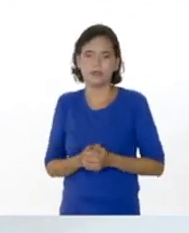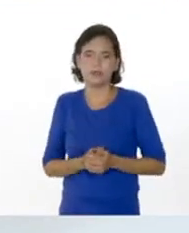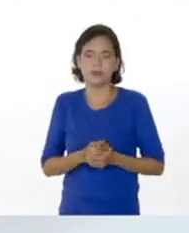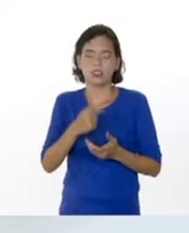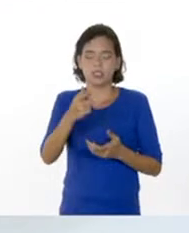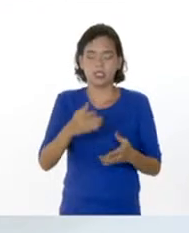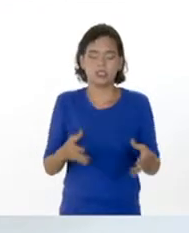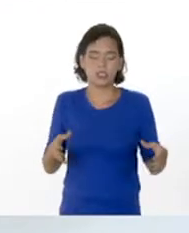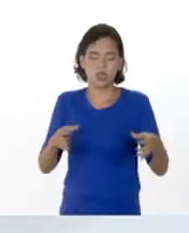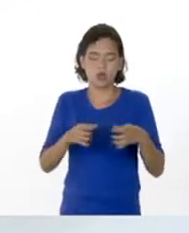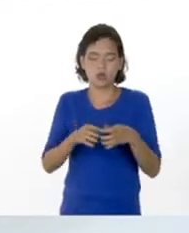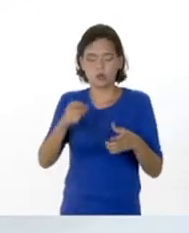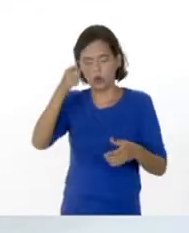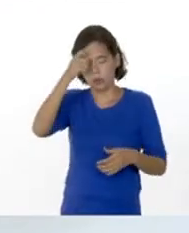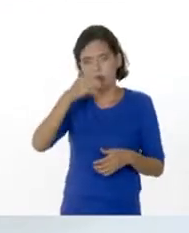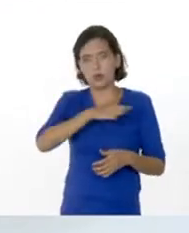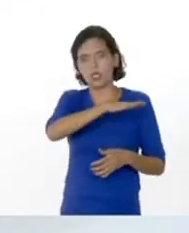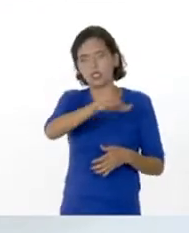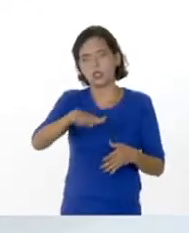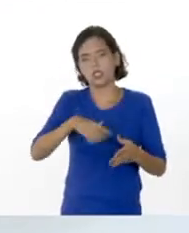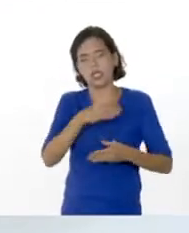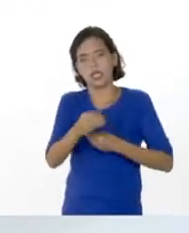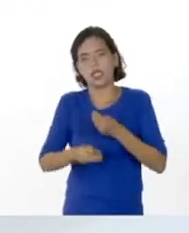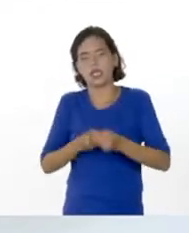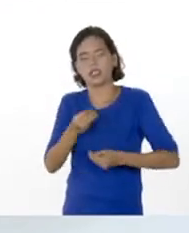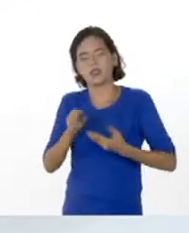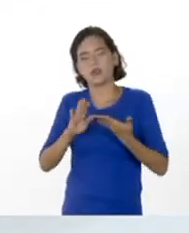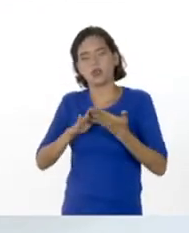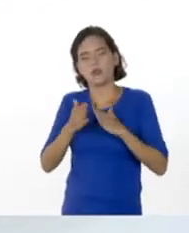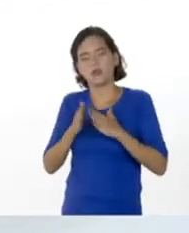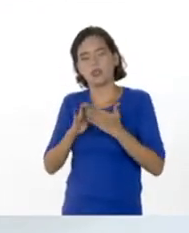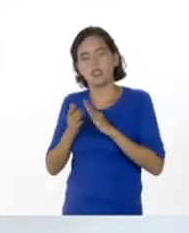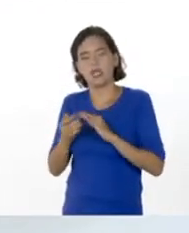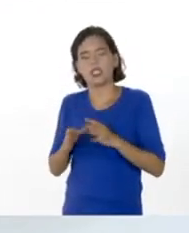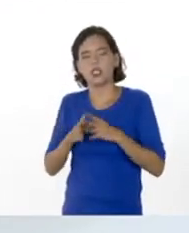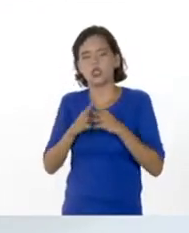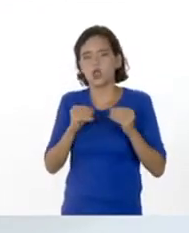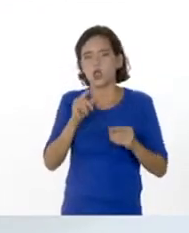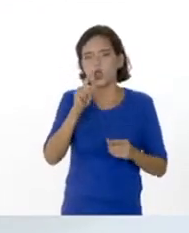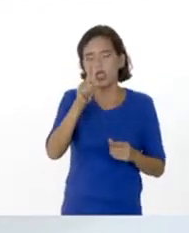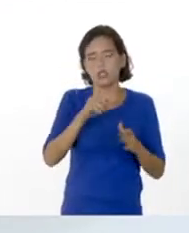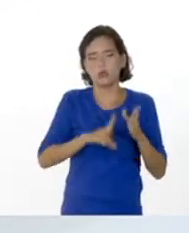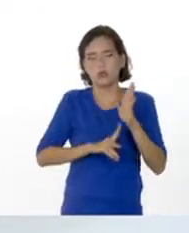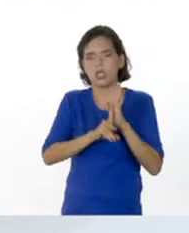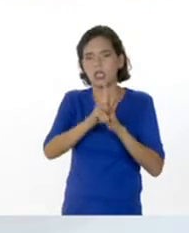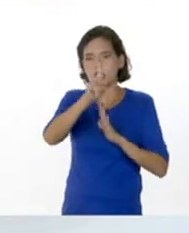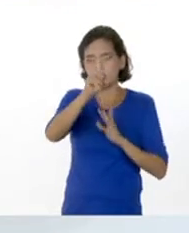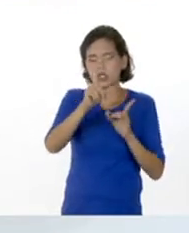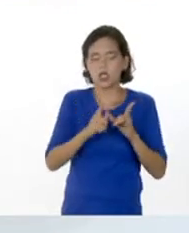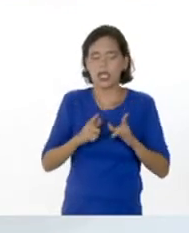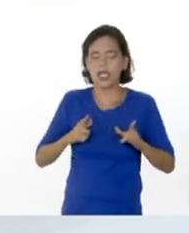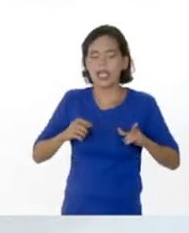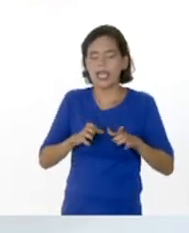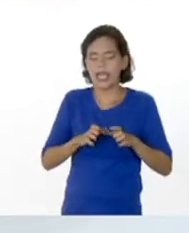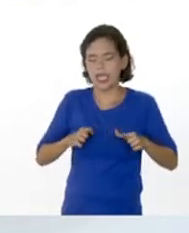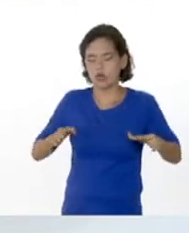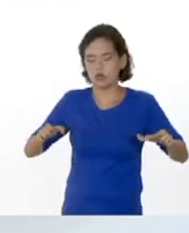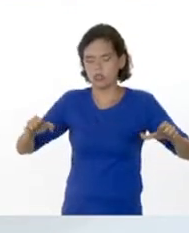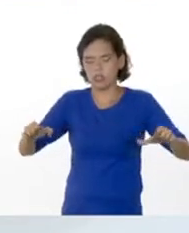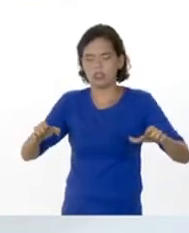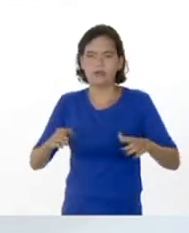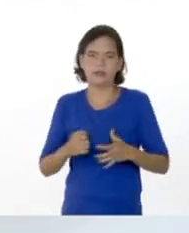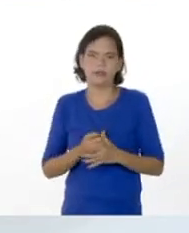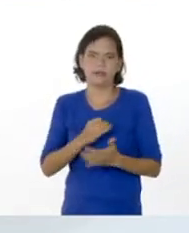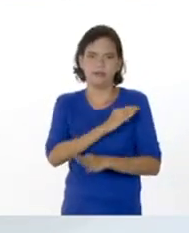conglomerado de poblaciones van a formar una comunidad y todos ellos van a desarrollar un ecosistema. ¿Por qué? Porque va a haber